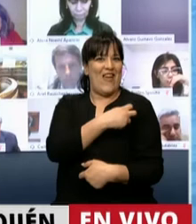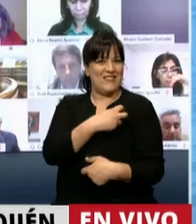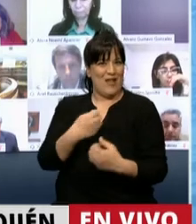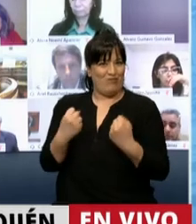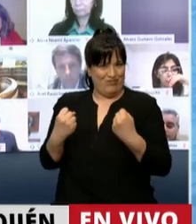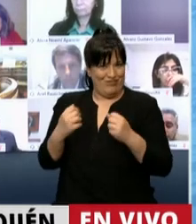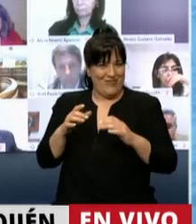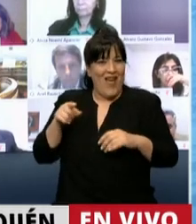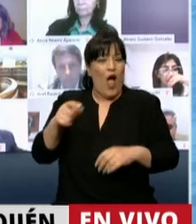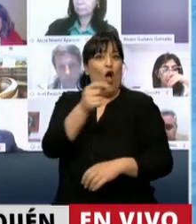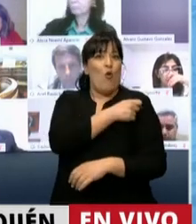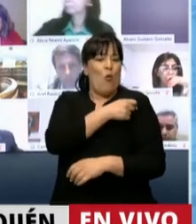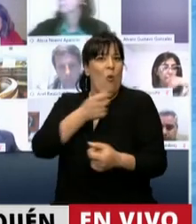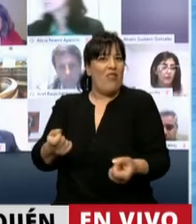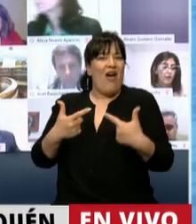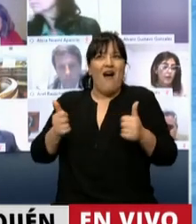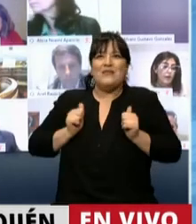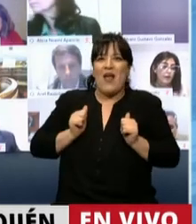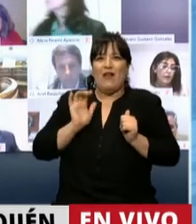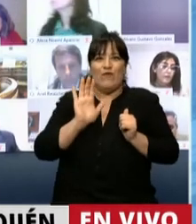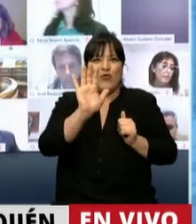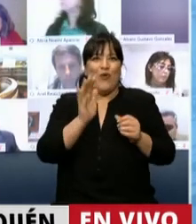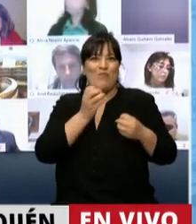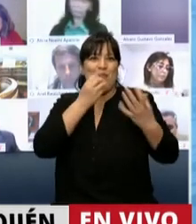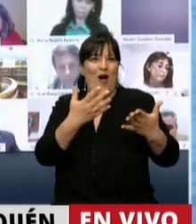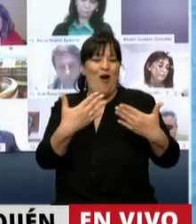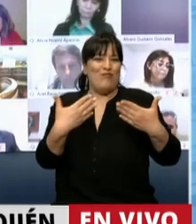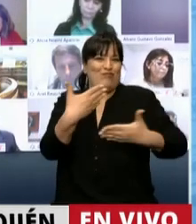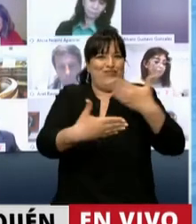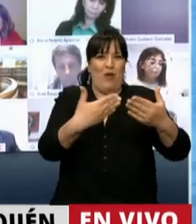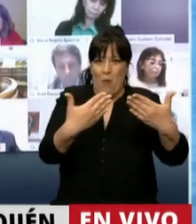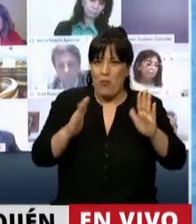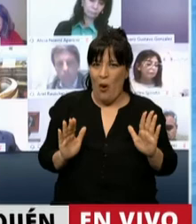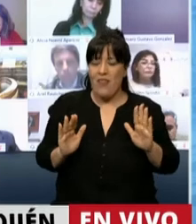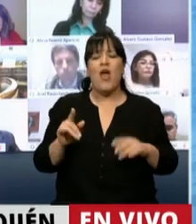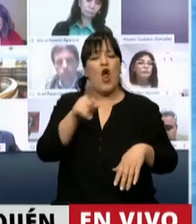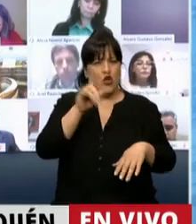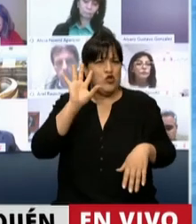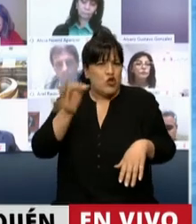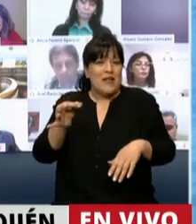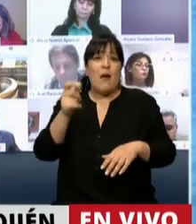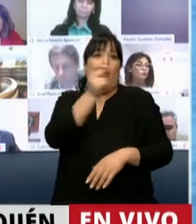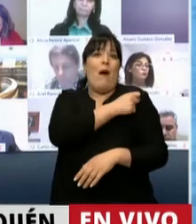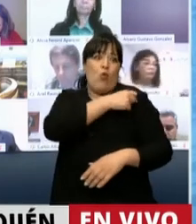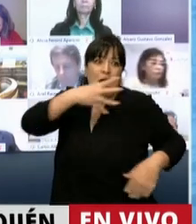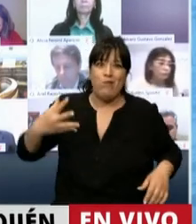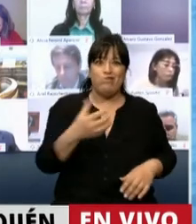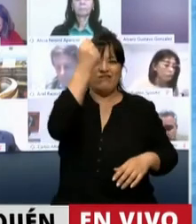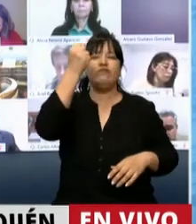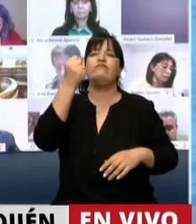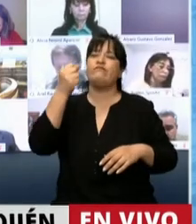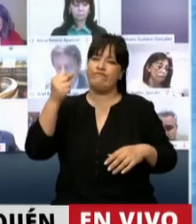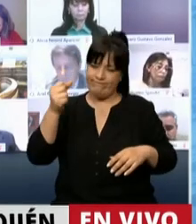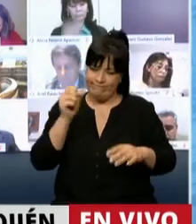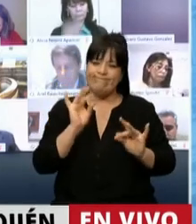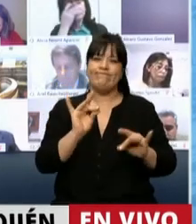vacuna es la verdadera luz de esperanza. Pero sabemos que ha sido y es un largo camino. ¿Qué decir de